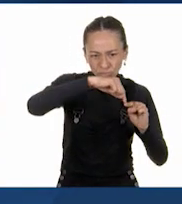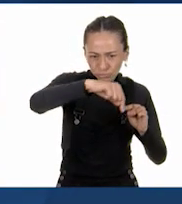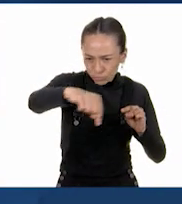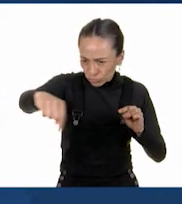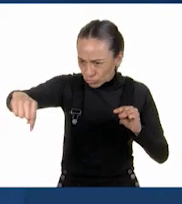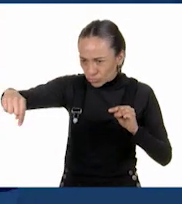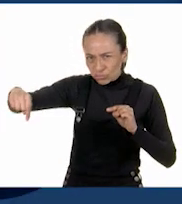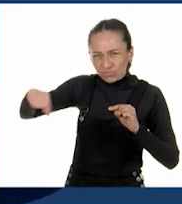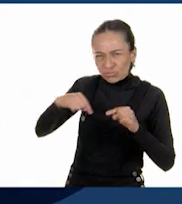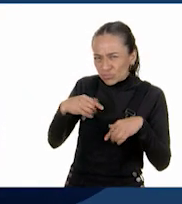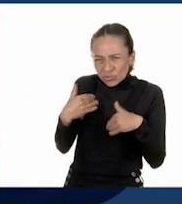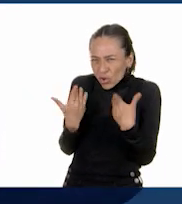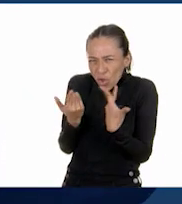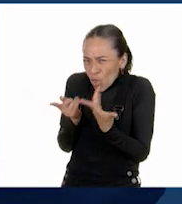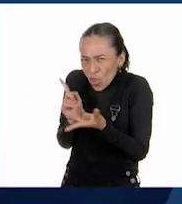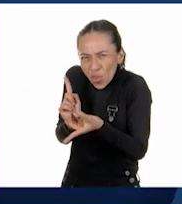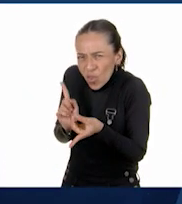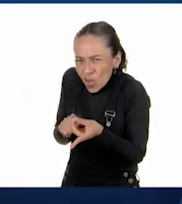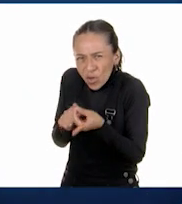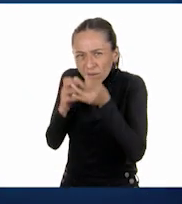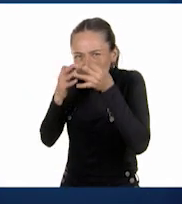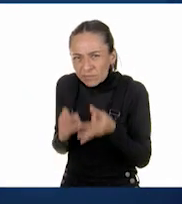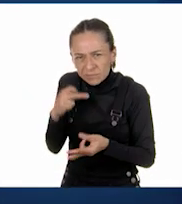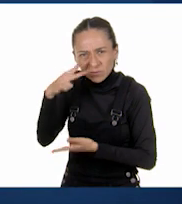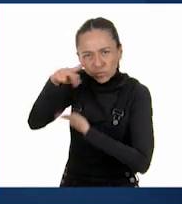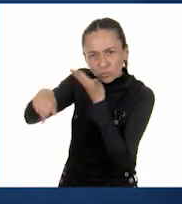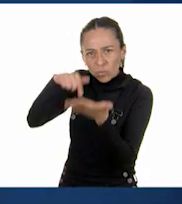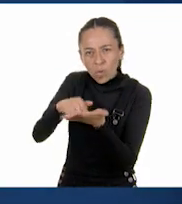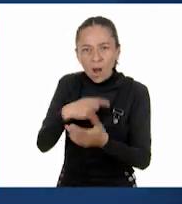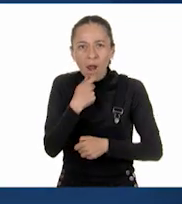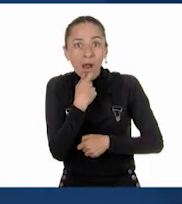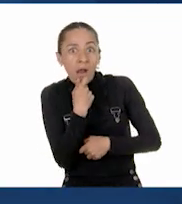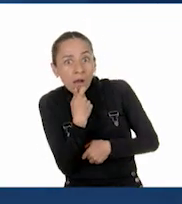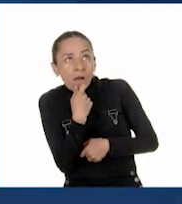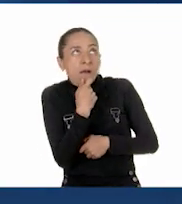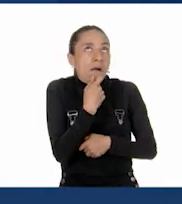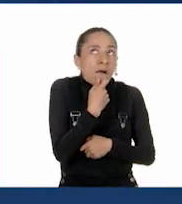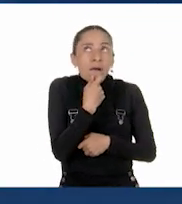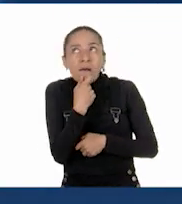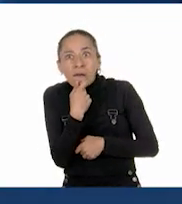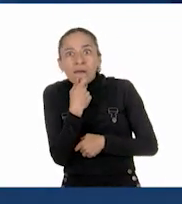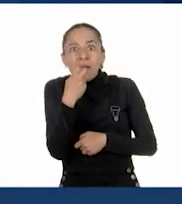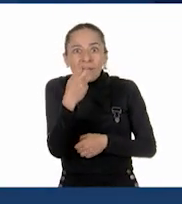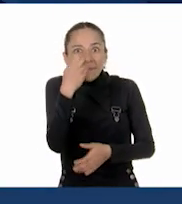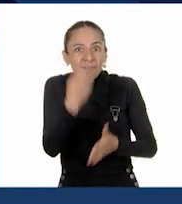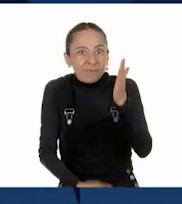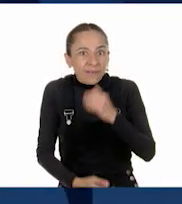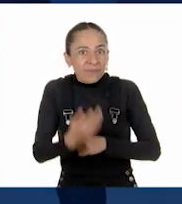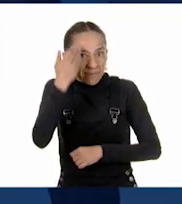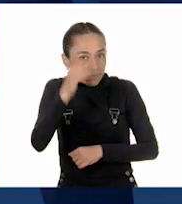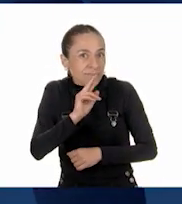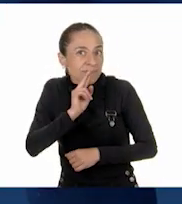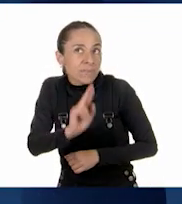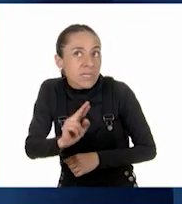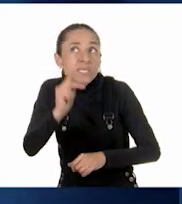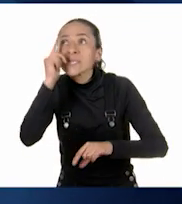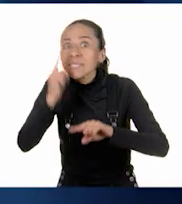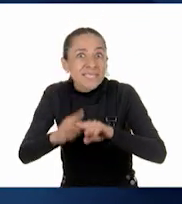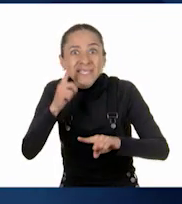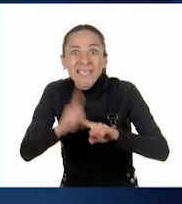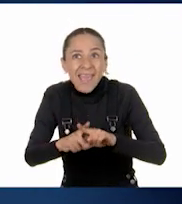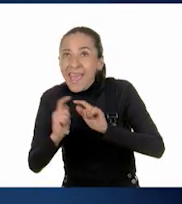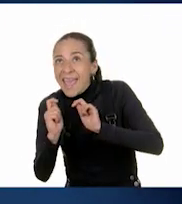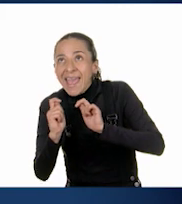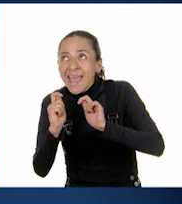Este es un caso para la maestra, porque yo no tengo ni idea.